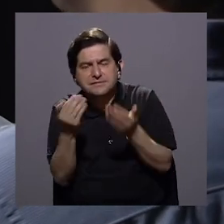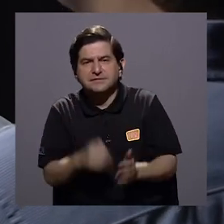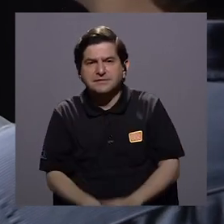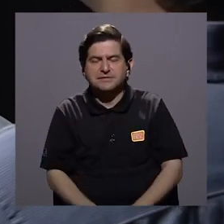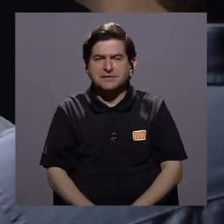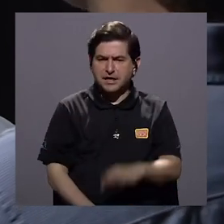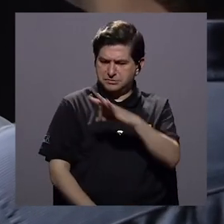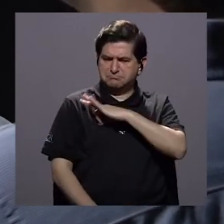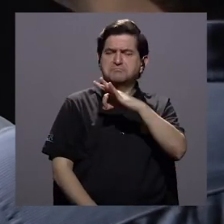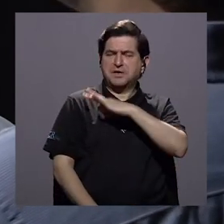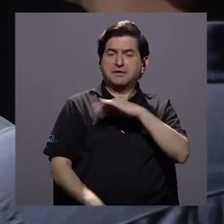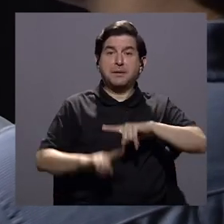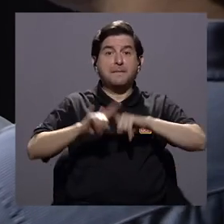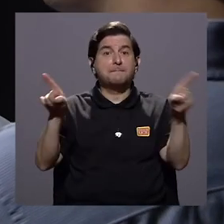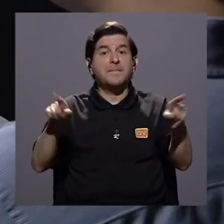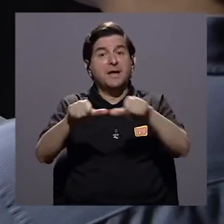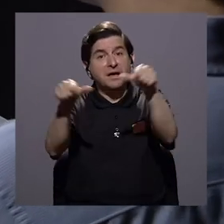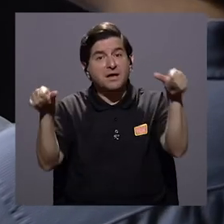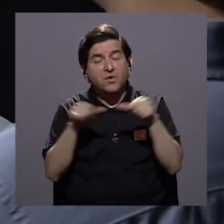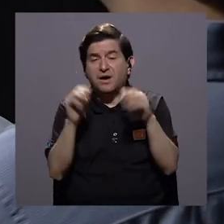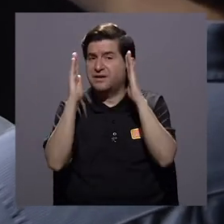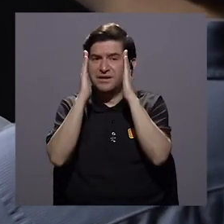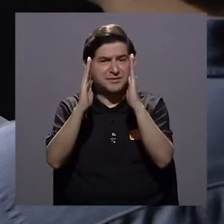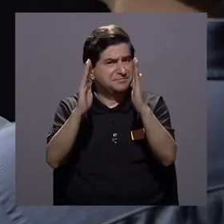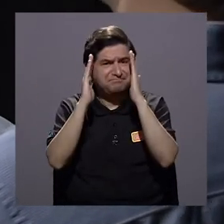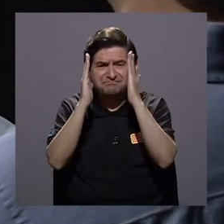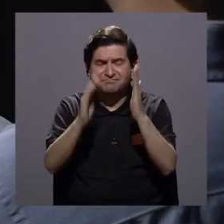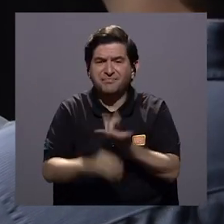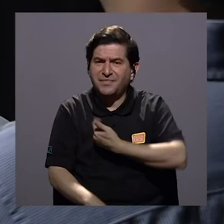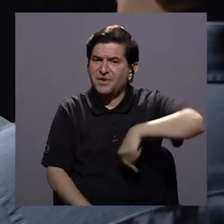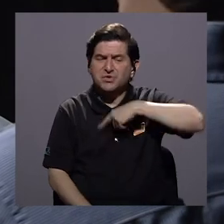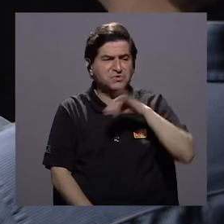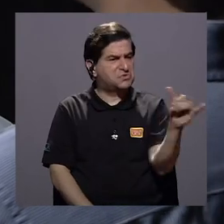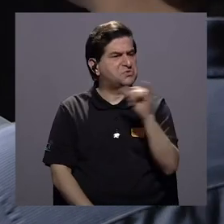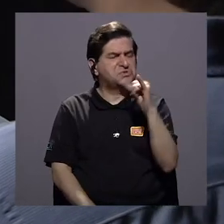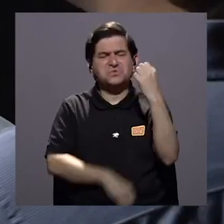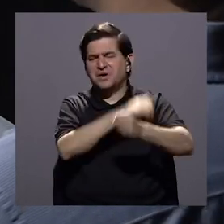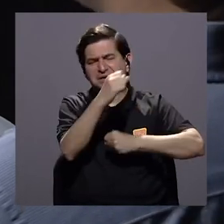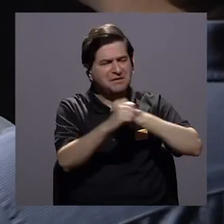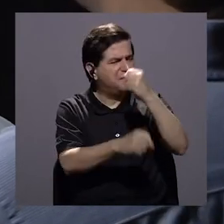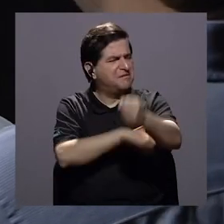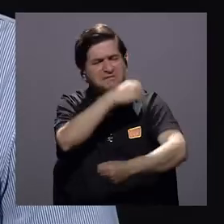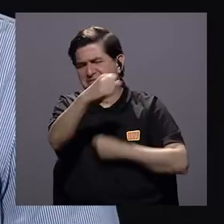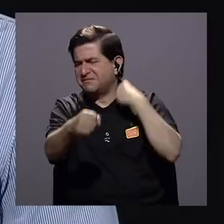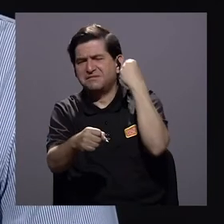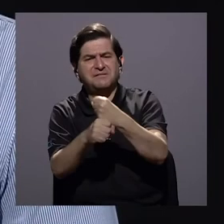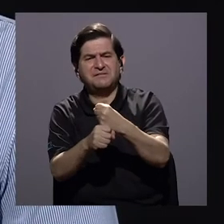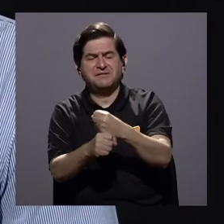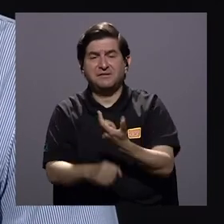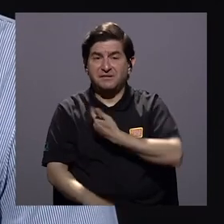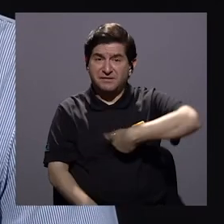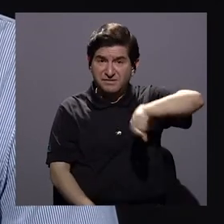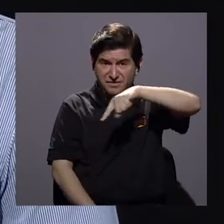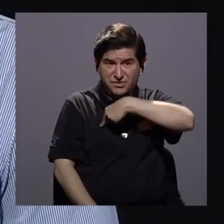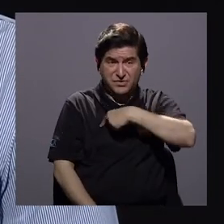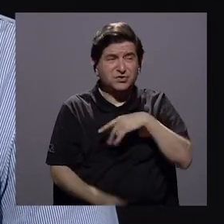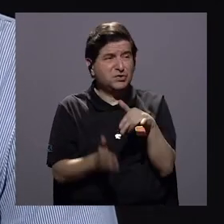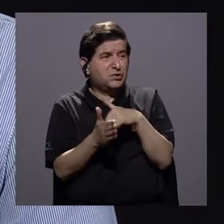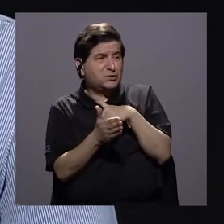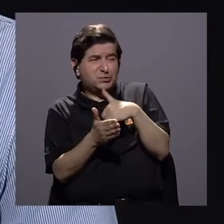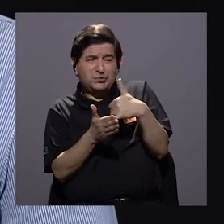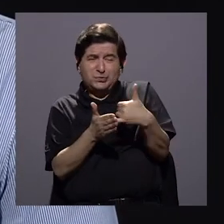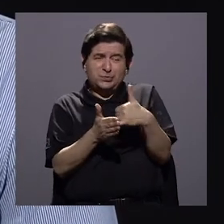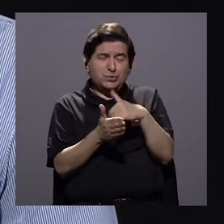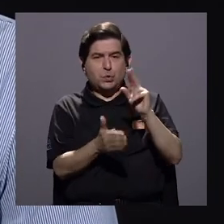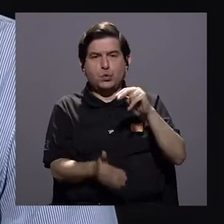réditos positivos, pero también hay zonas de descuido o zonas donde hemos hecho lo mismo por mucho tiempo y somos muy